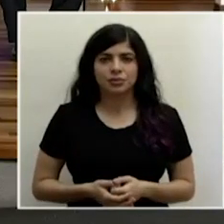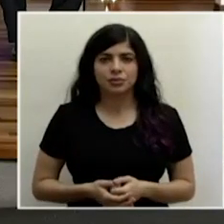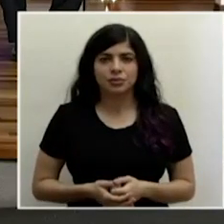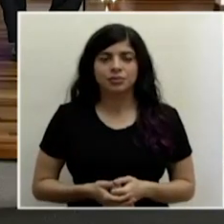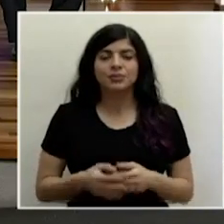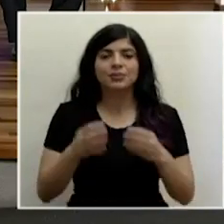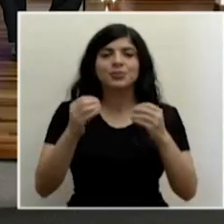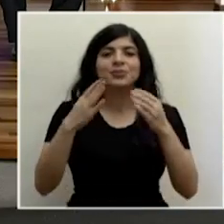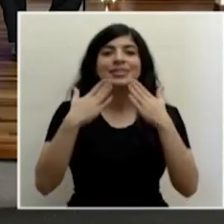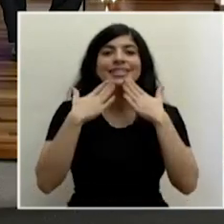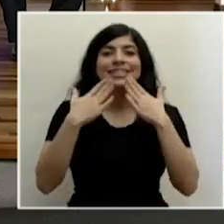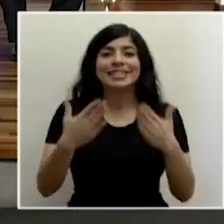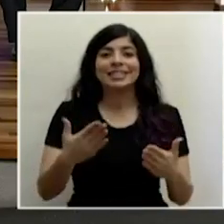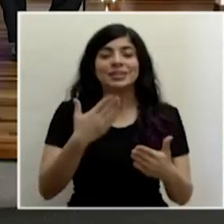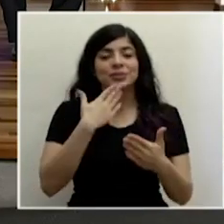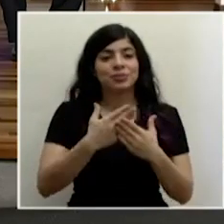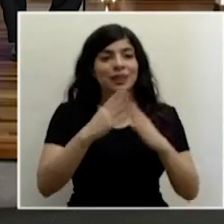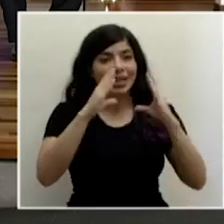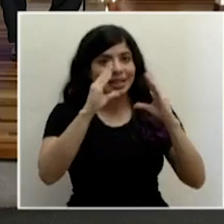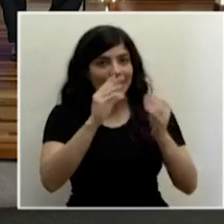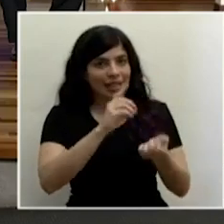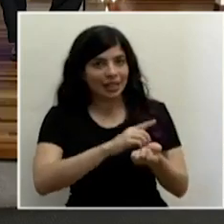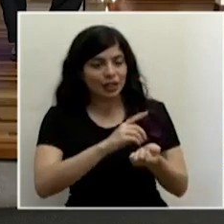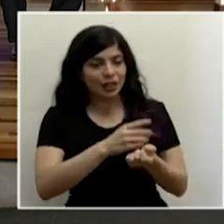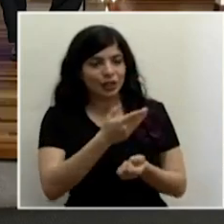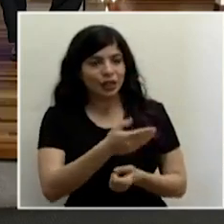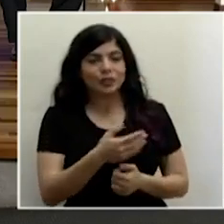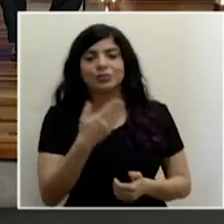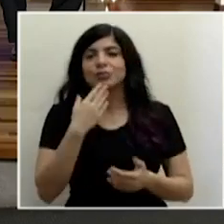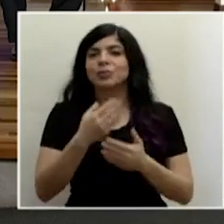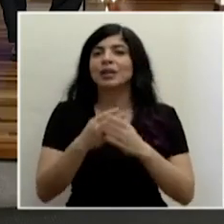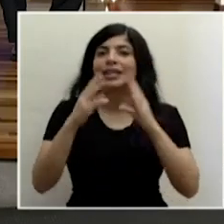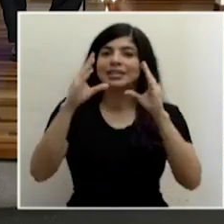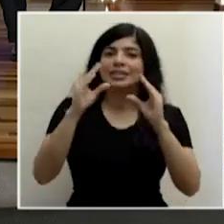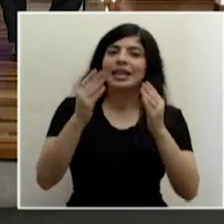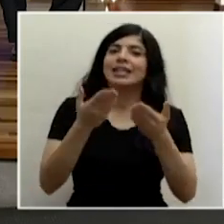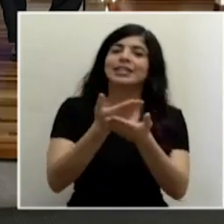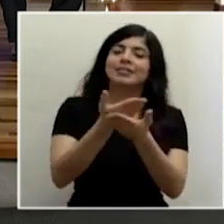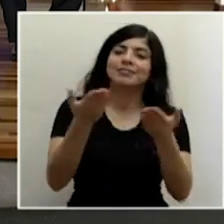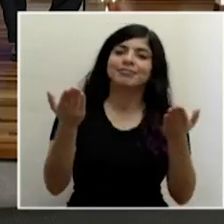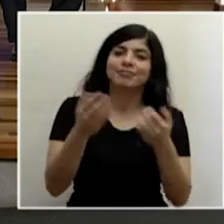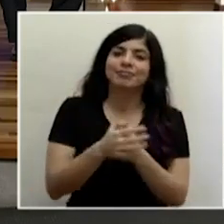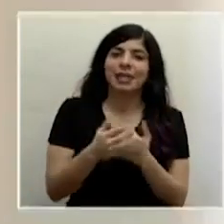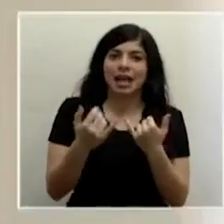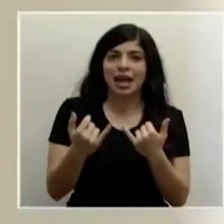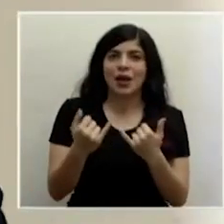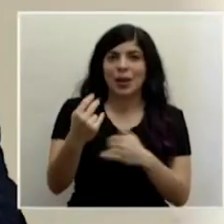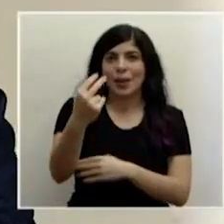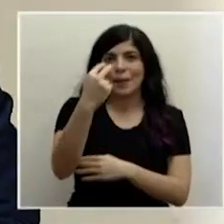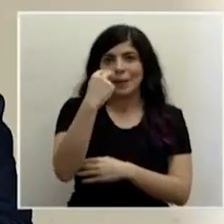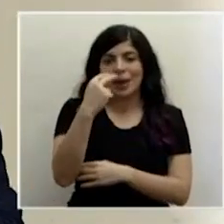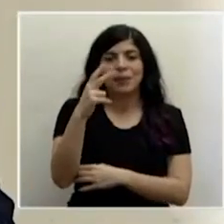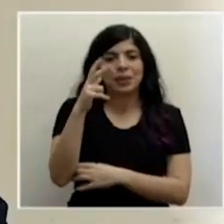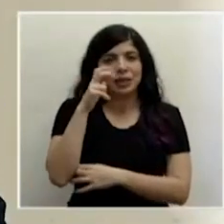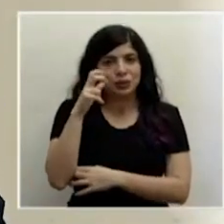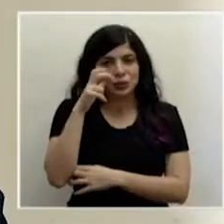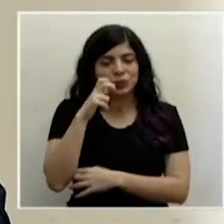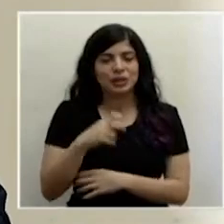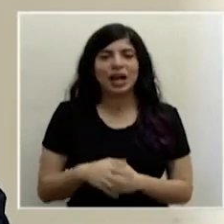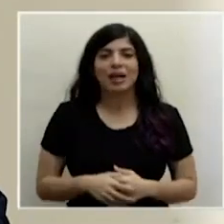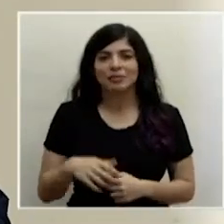Muchas gracias. Muy buenas tardes, doctor. Buenas tardes y buenas tardes a los que nos ven y nos escuchan